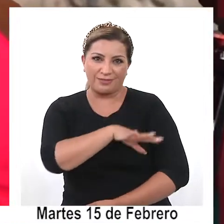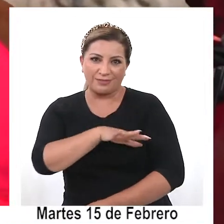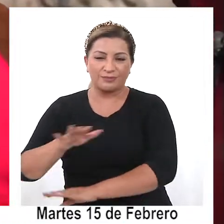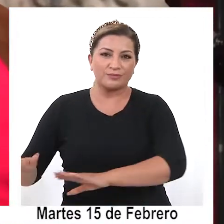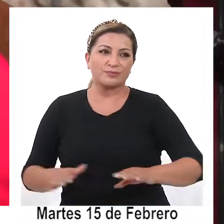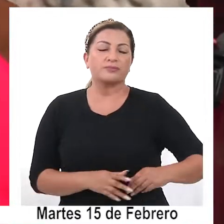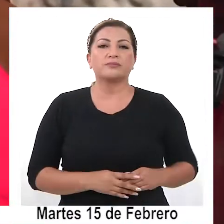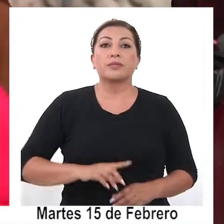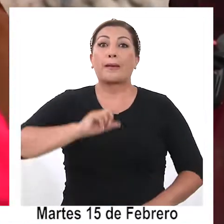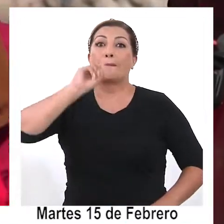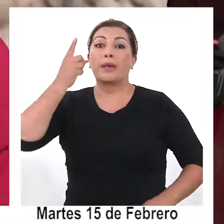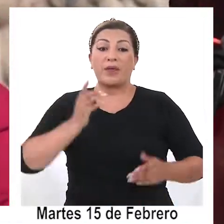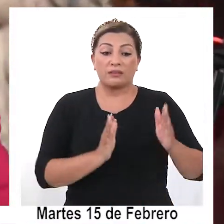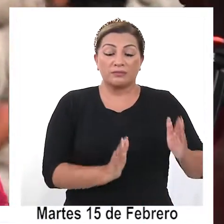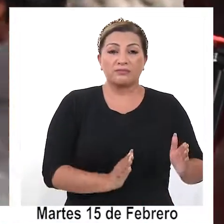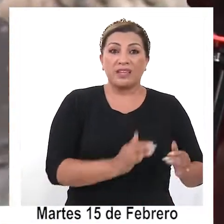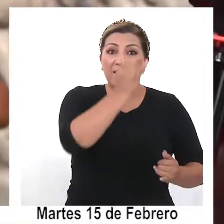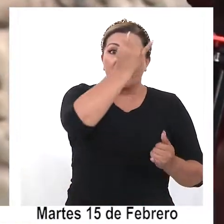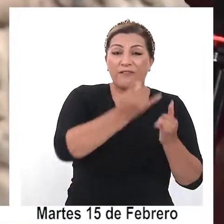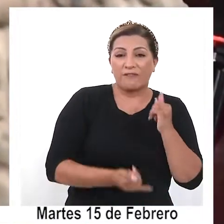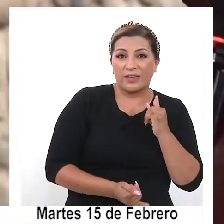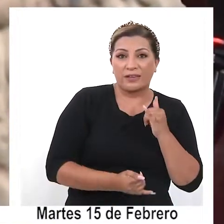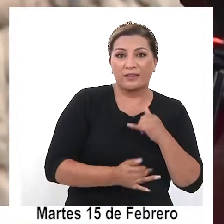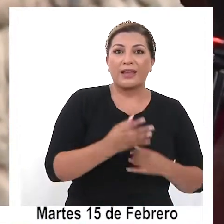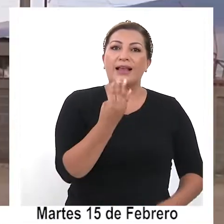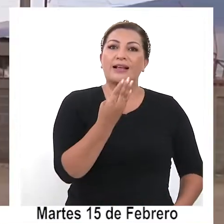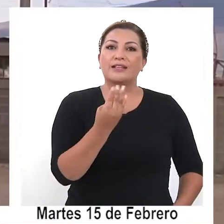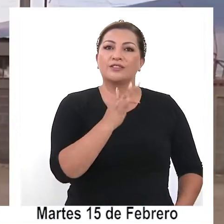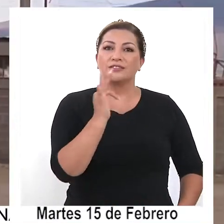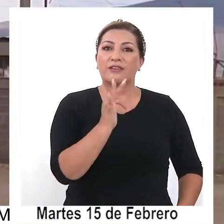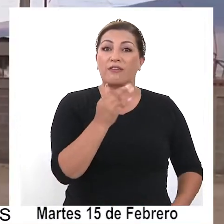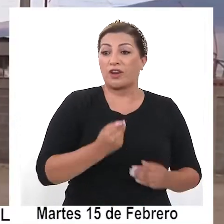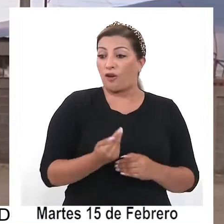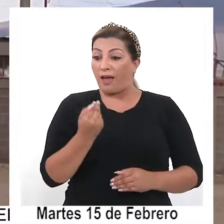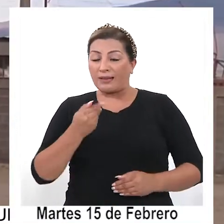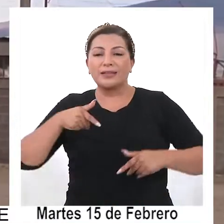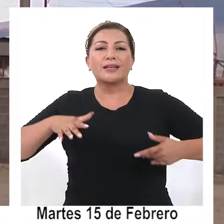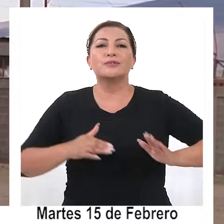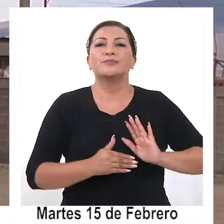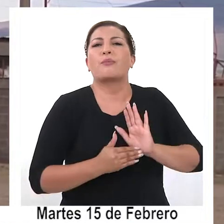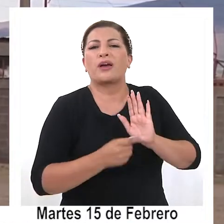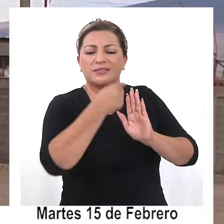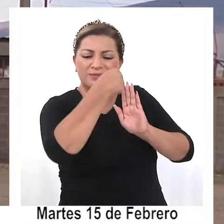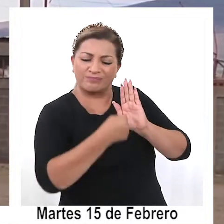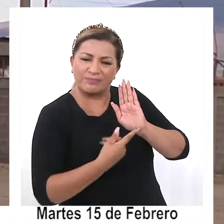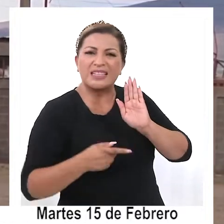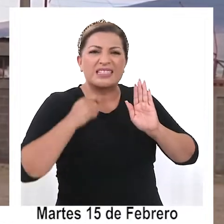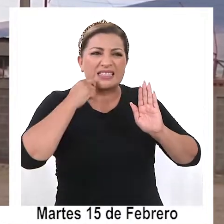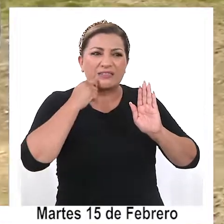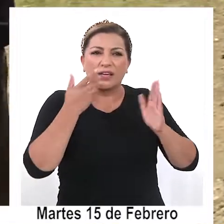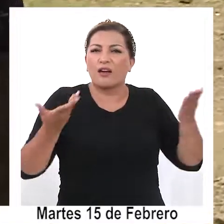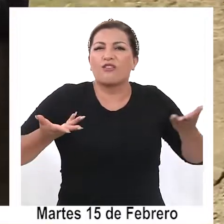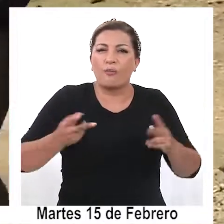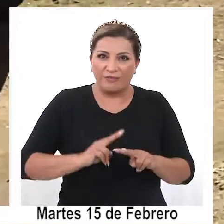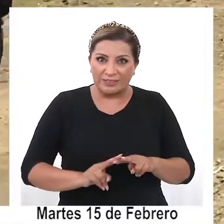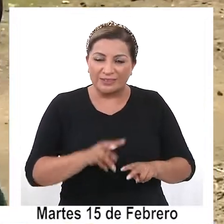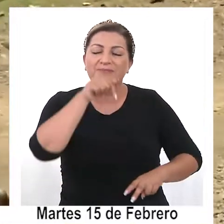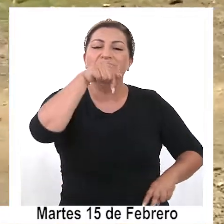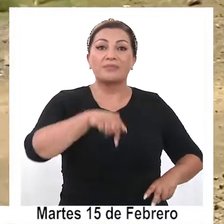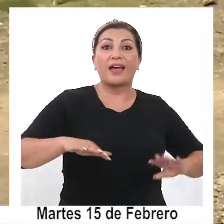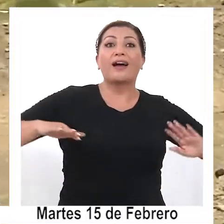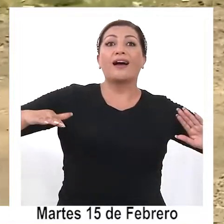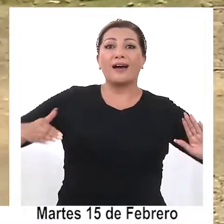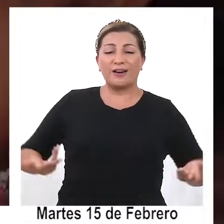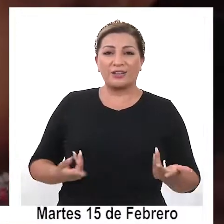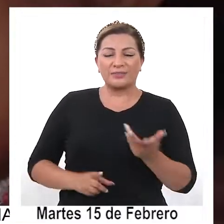La primera etapa terminó el 14 de febrero pasado, donde se dio a conocer en qué consistía el procedimiento. Ahora